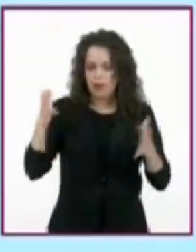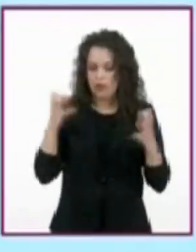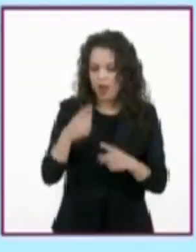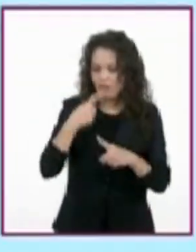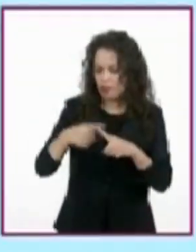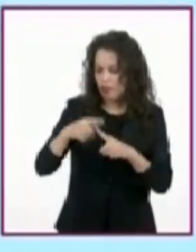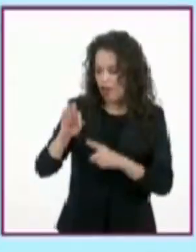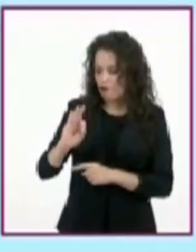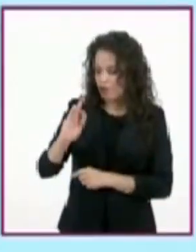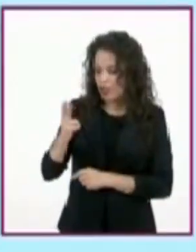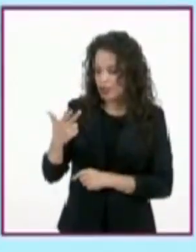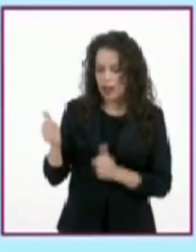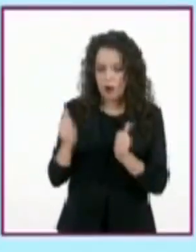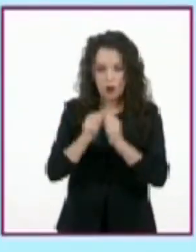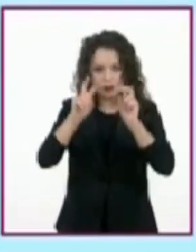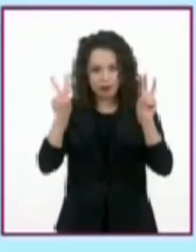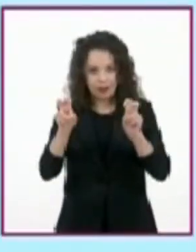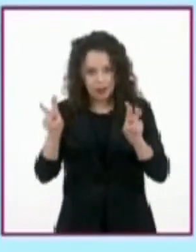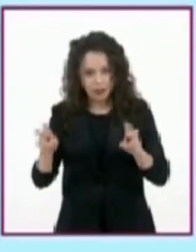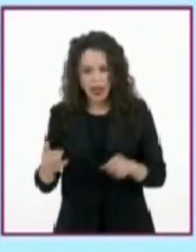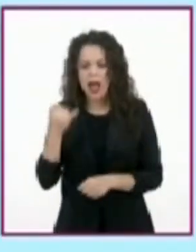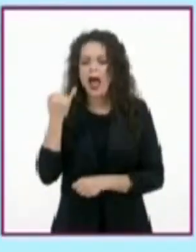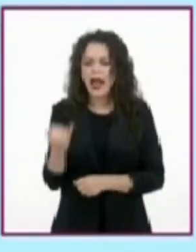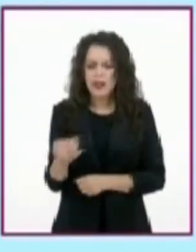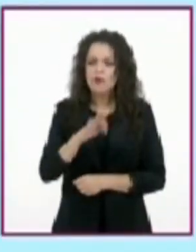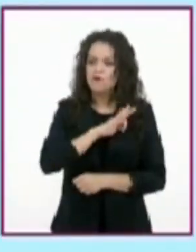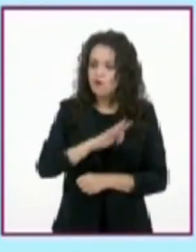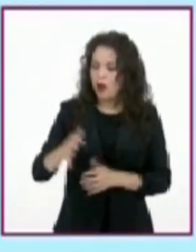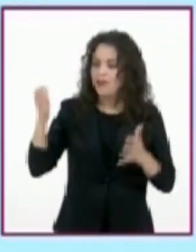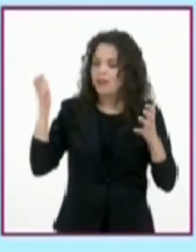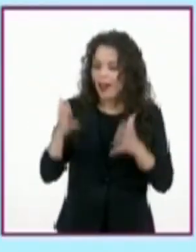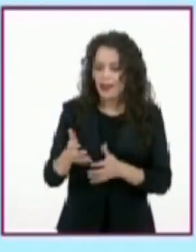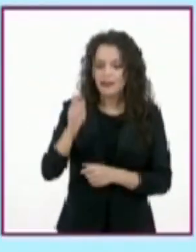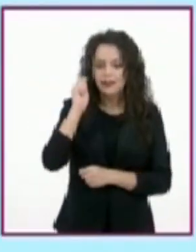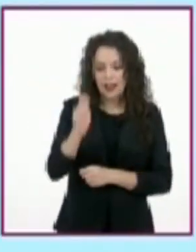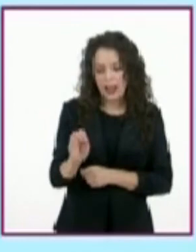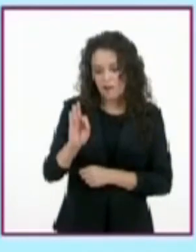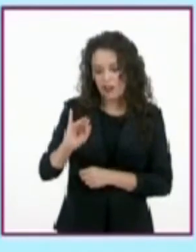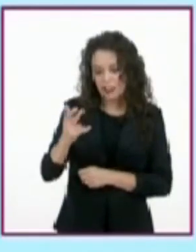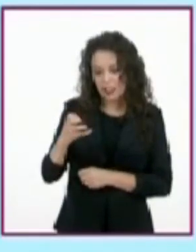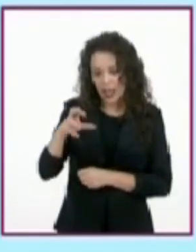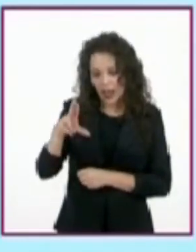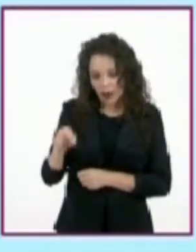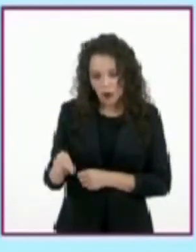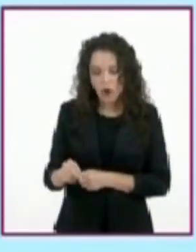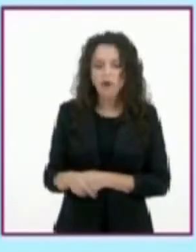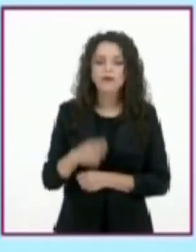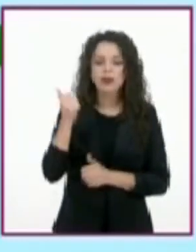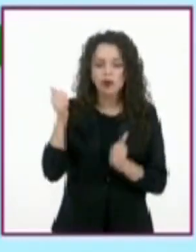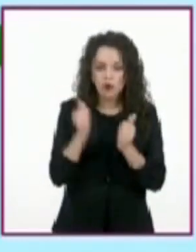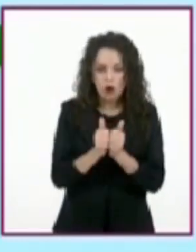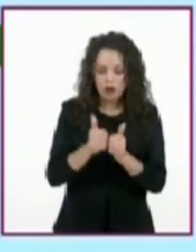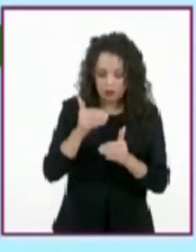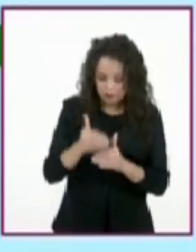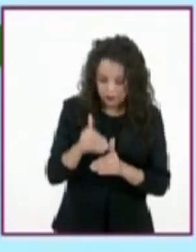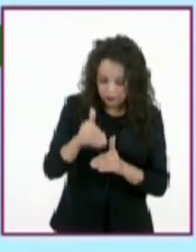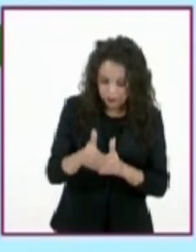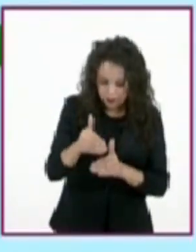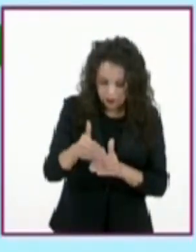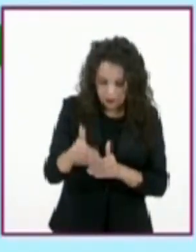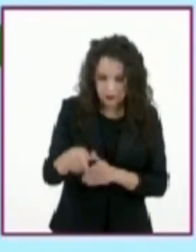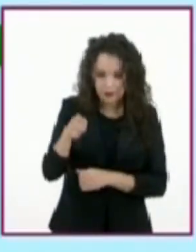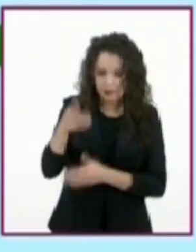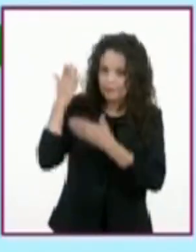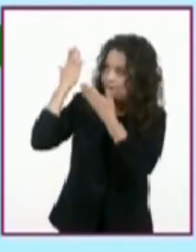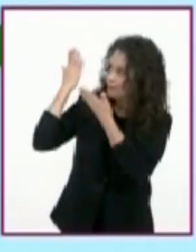¿Y por qué no? Proponerse construir un fichero y clasificarlo por asignaturas, temas y subtemas al cual